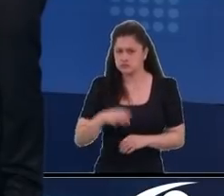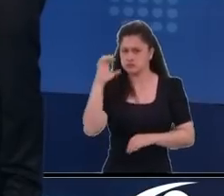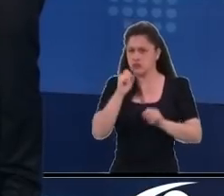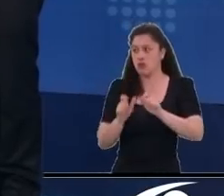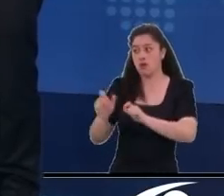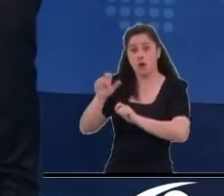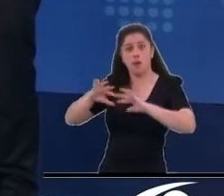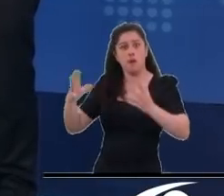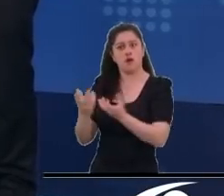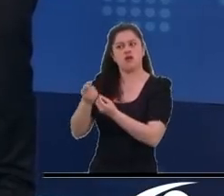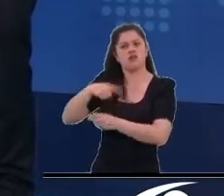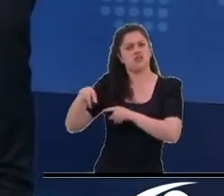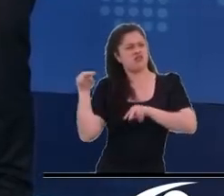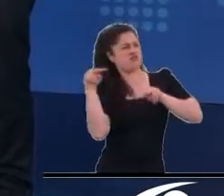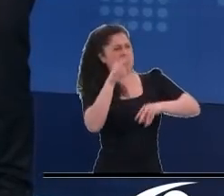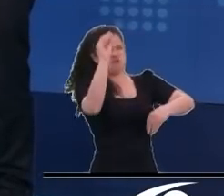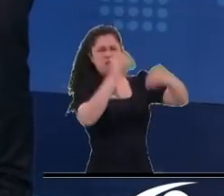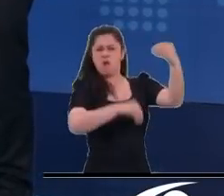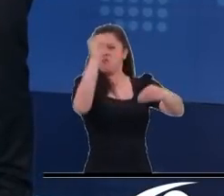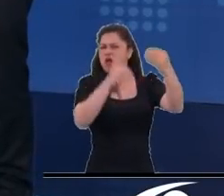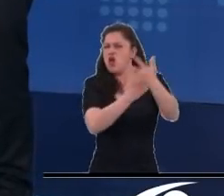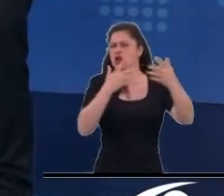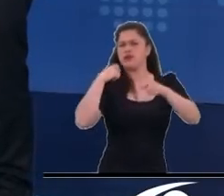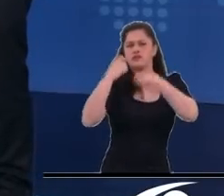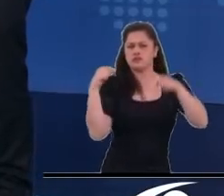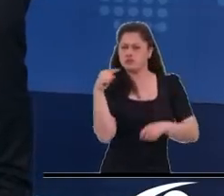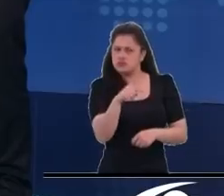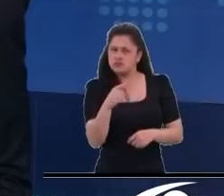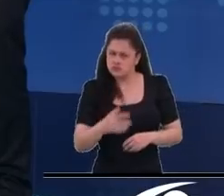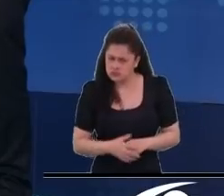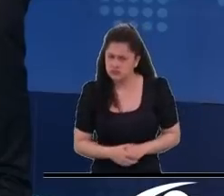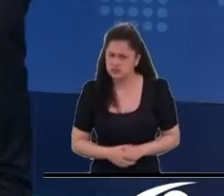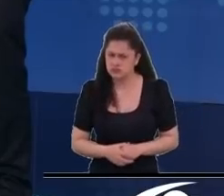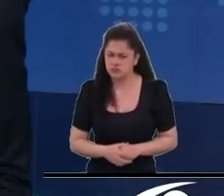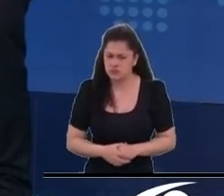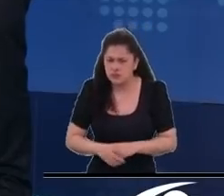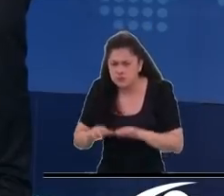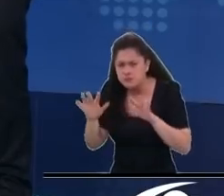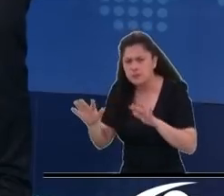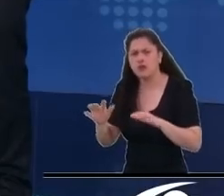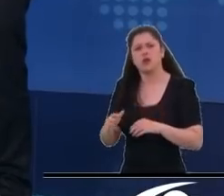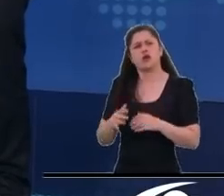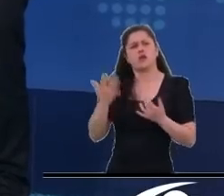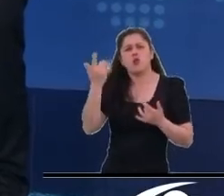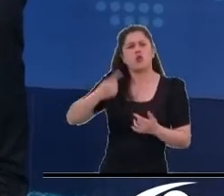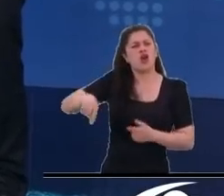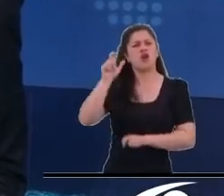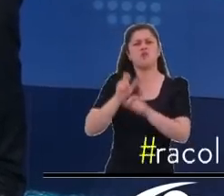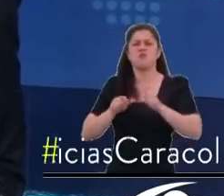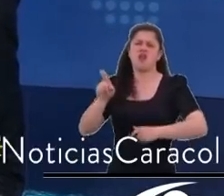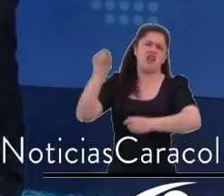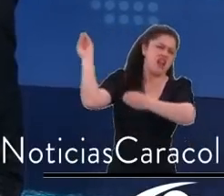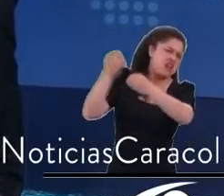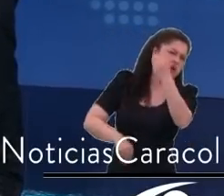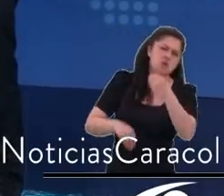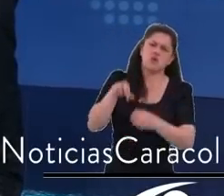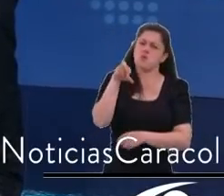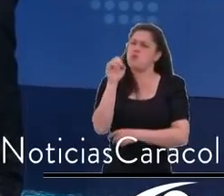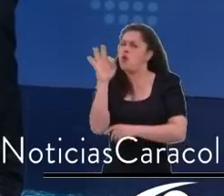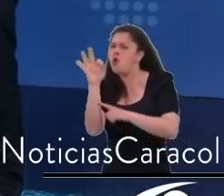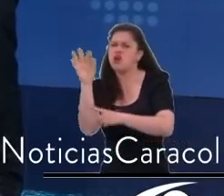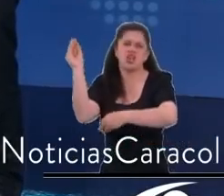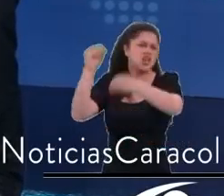diferentes representantes de gremios y demás que le estaban pidiendo que lo volviera a radicar, que faltó consenso, que